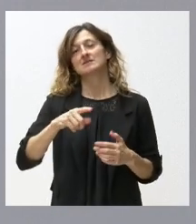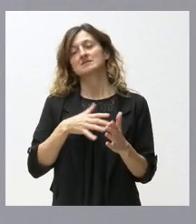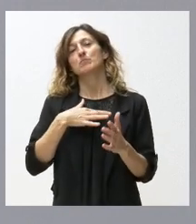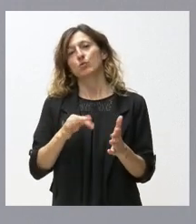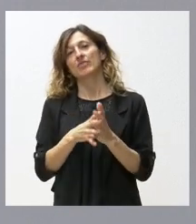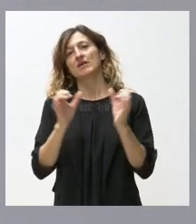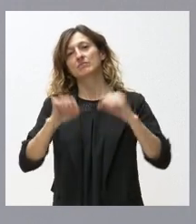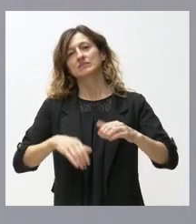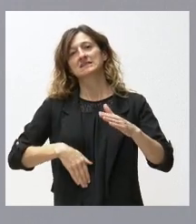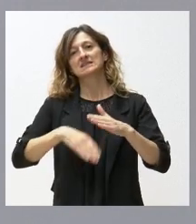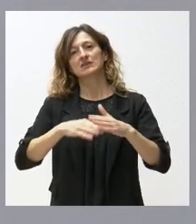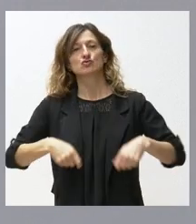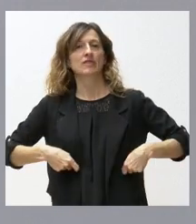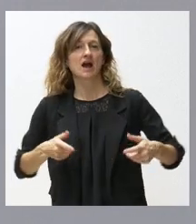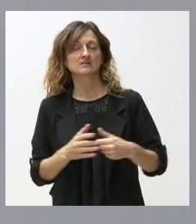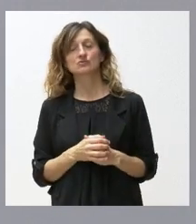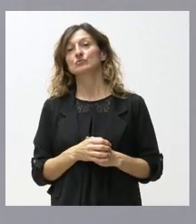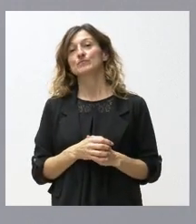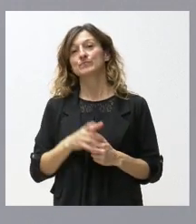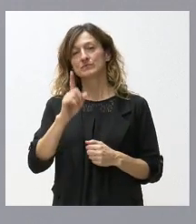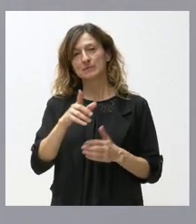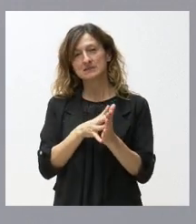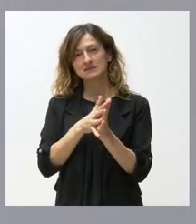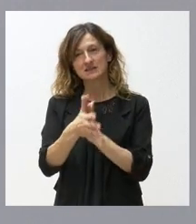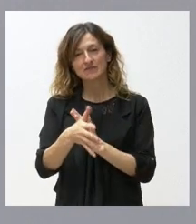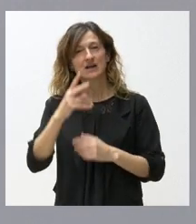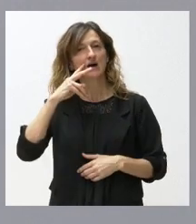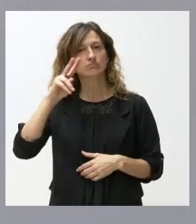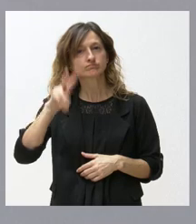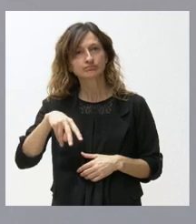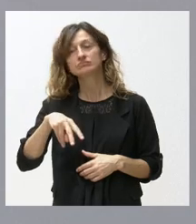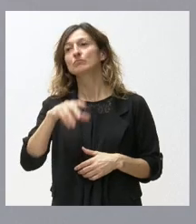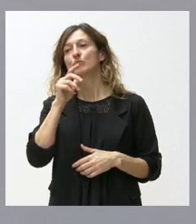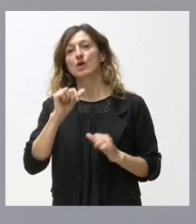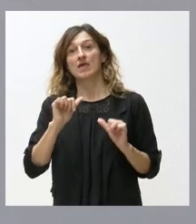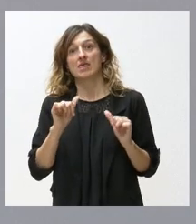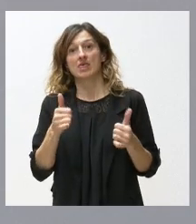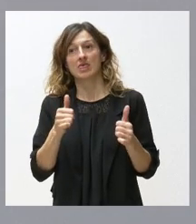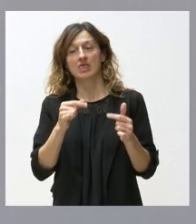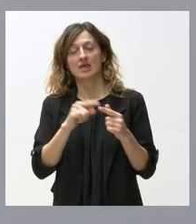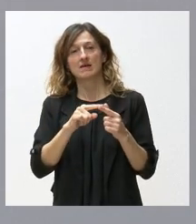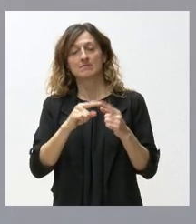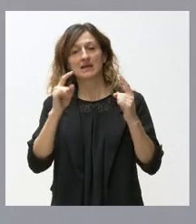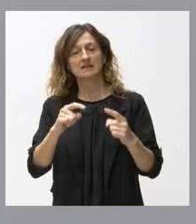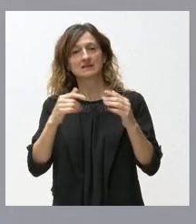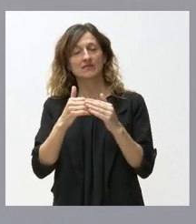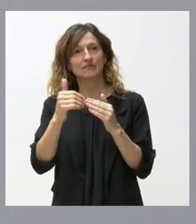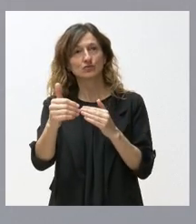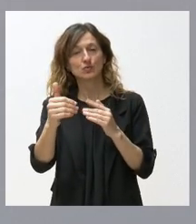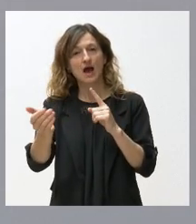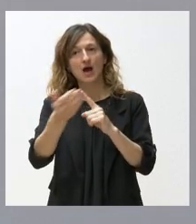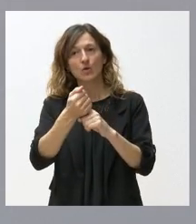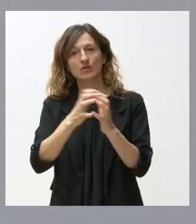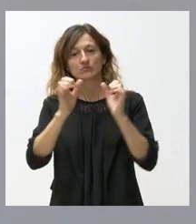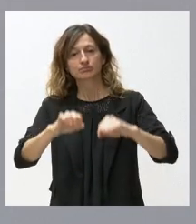techo de gasto y que supone también, cierta medida, reconocer como punto de partida para alcanzar el acuerdo parlamentario